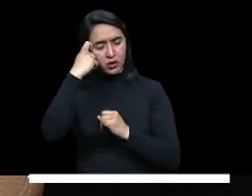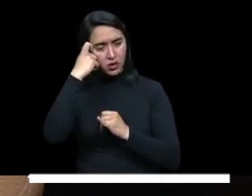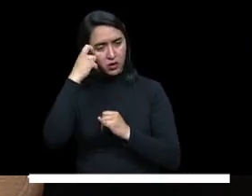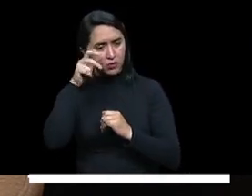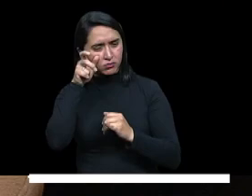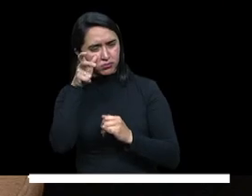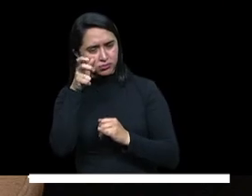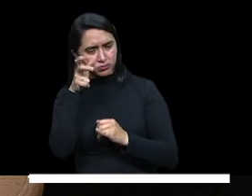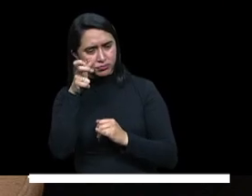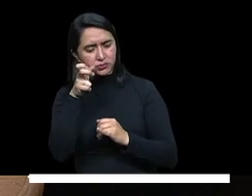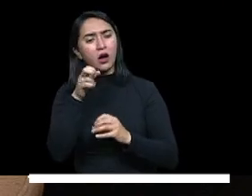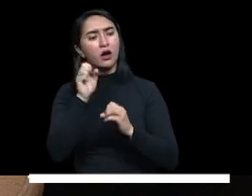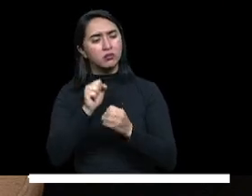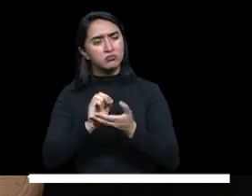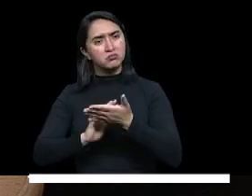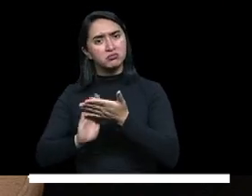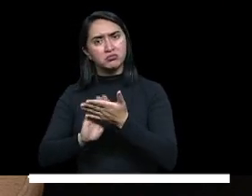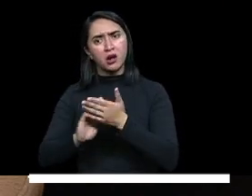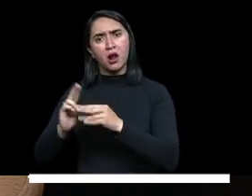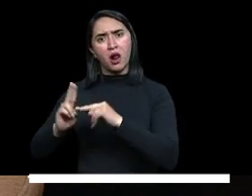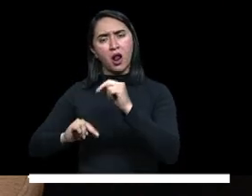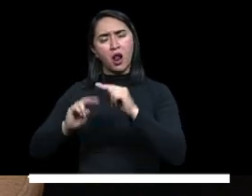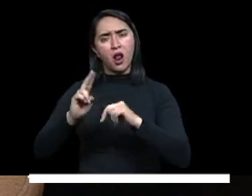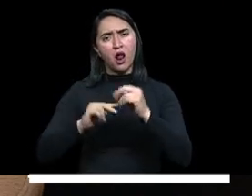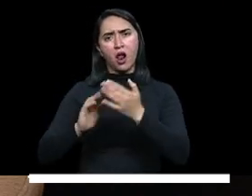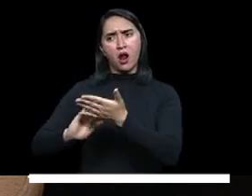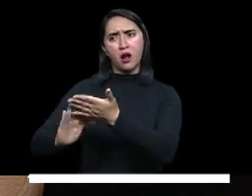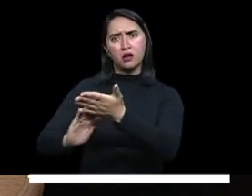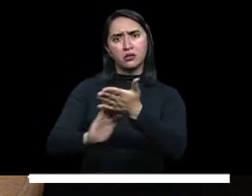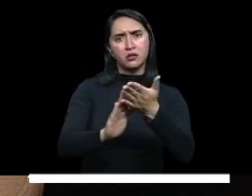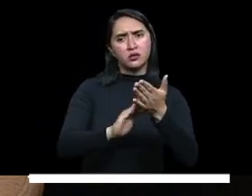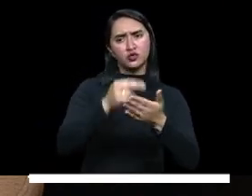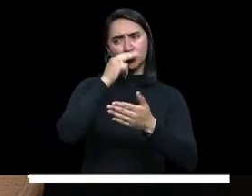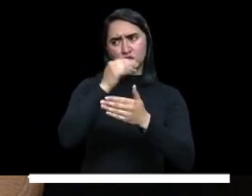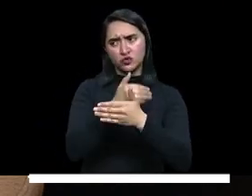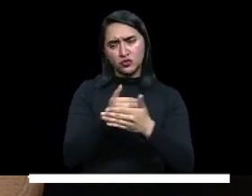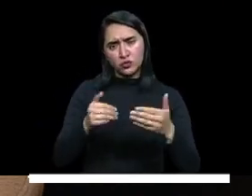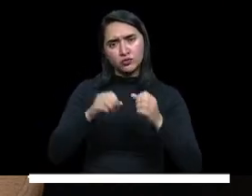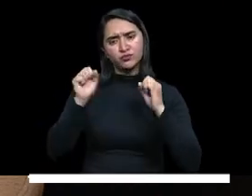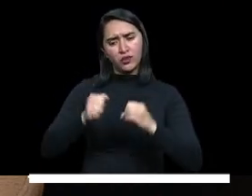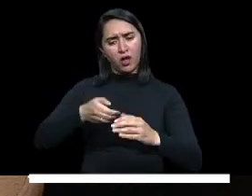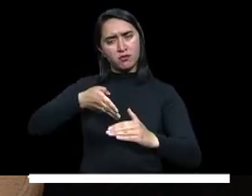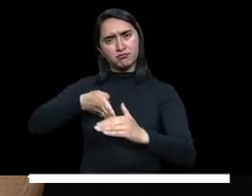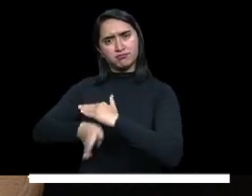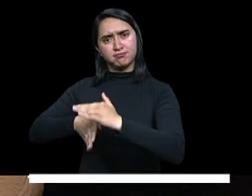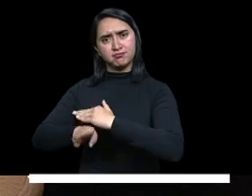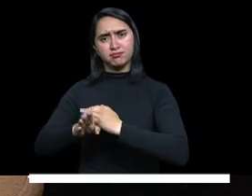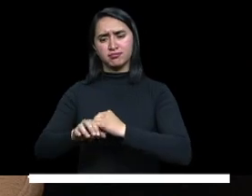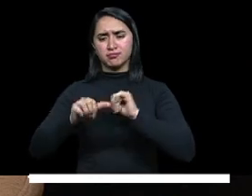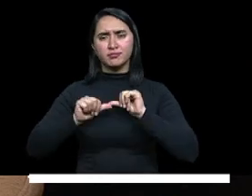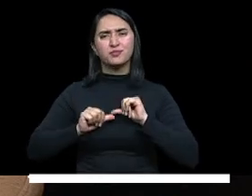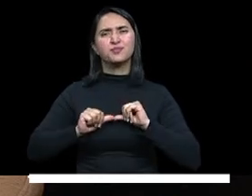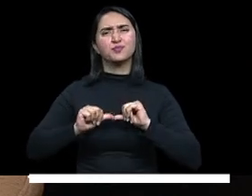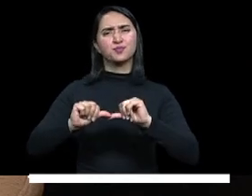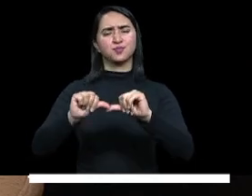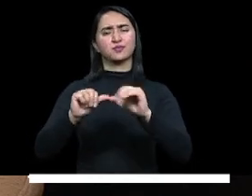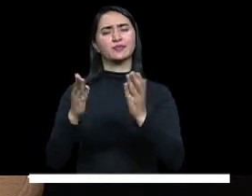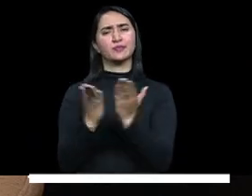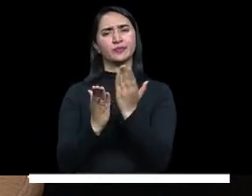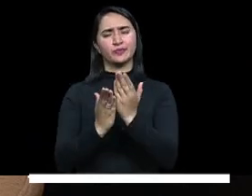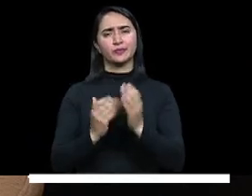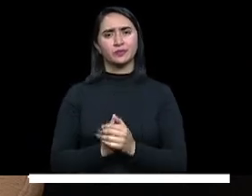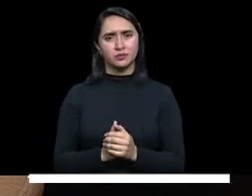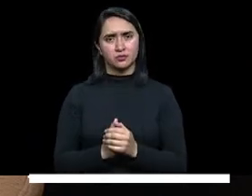adecuaciones que va a permitir que desde los más pequeños puedan acceder y puedan permanecer en el sistema. Estamos